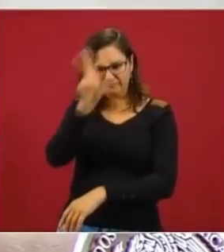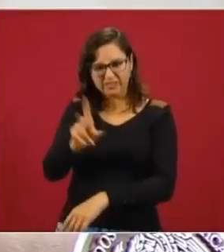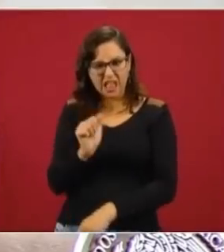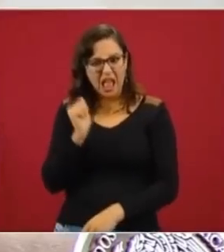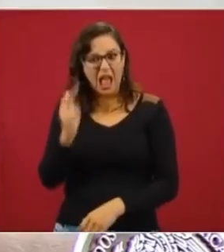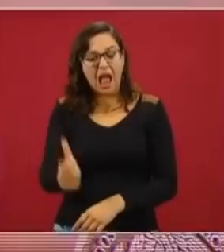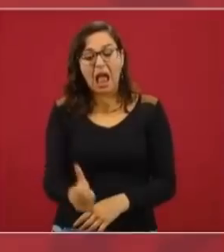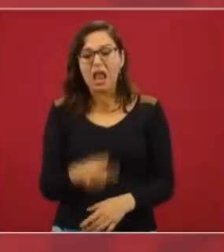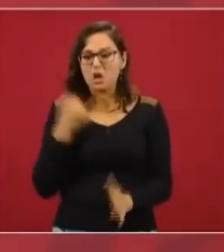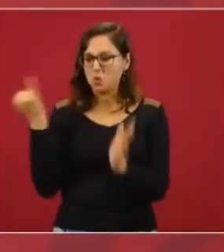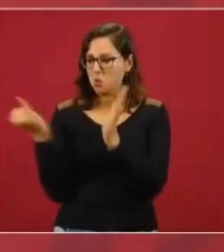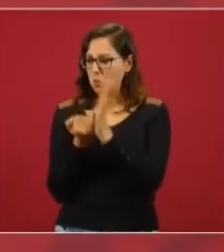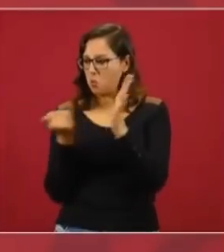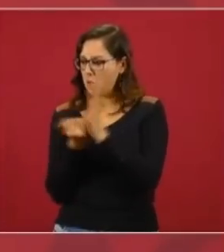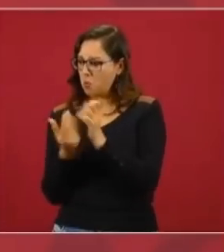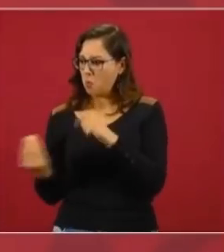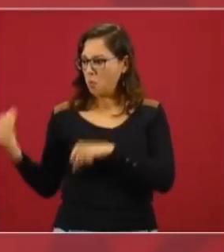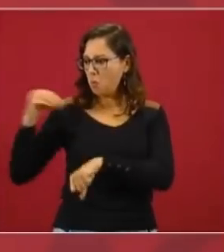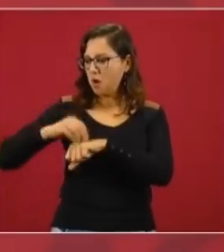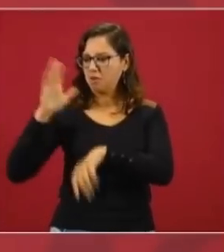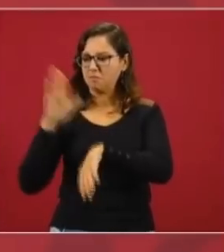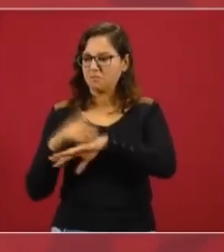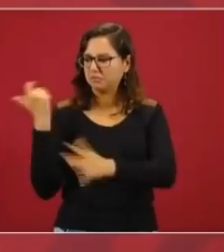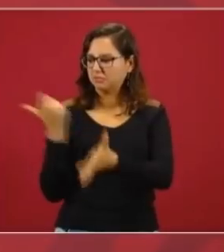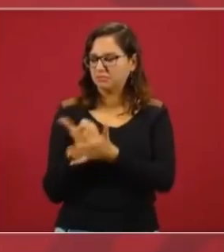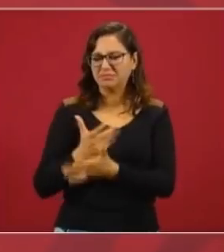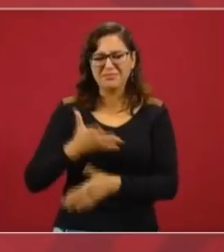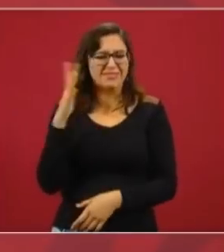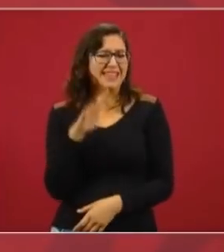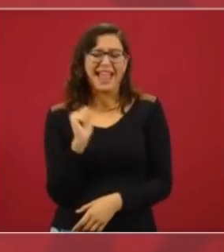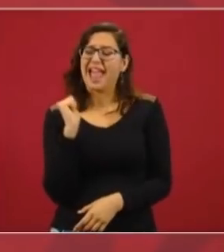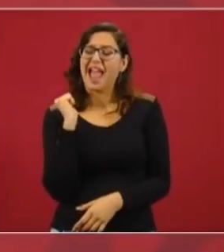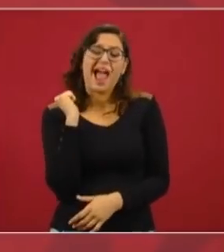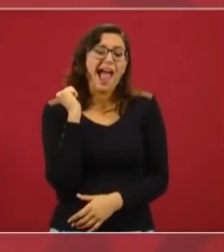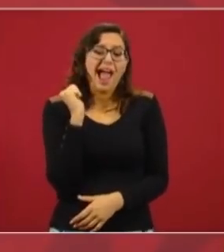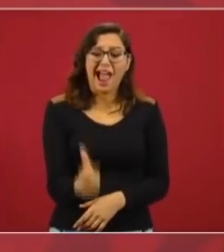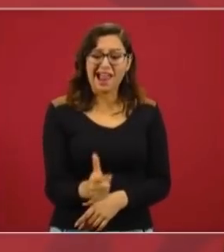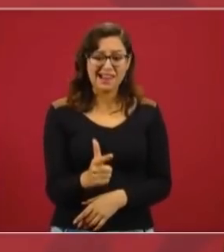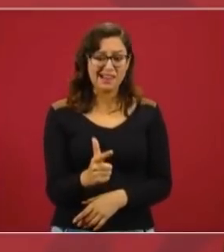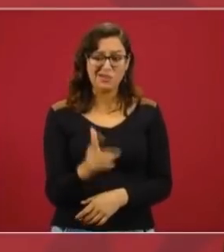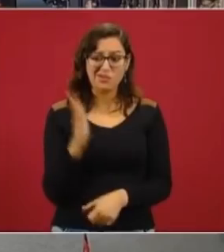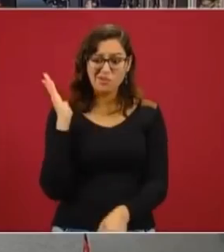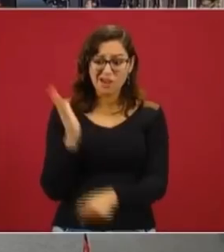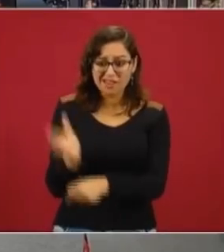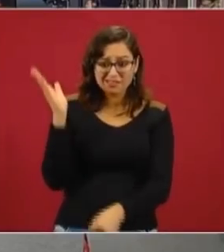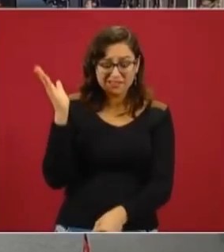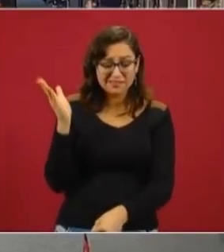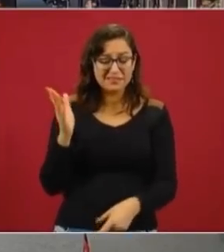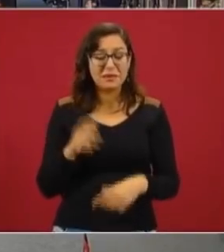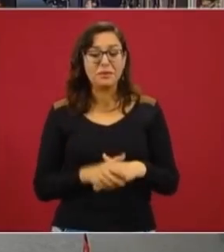aranceles o cualquier medida de ese tipo.